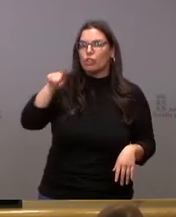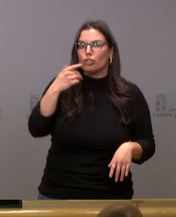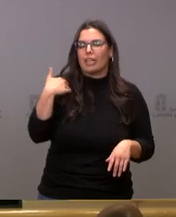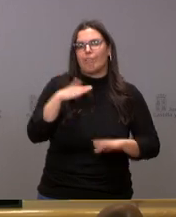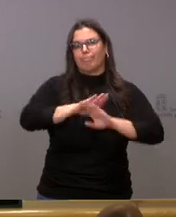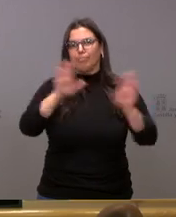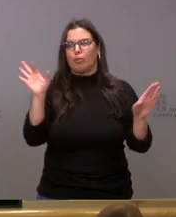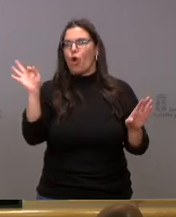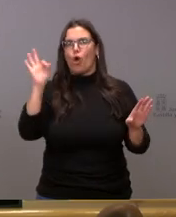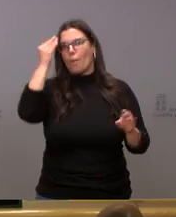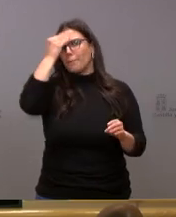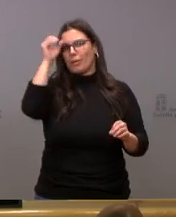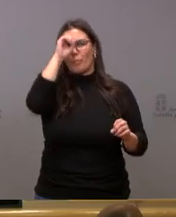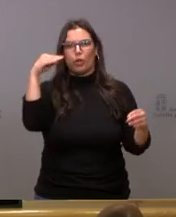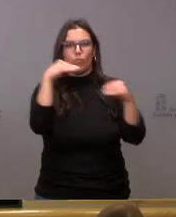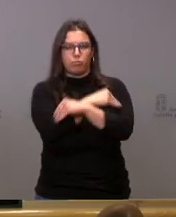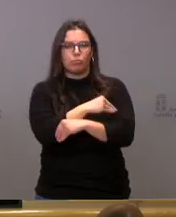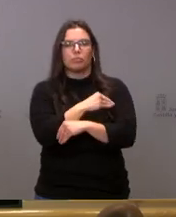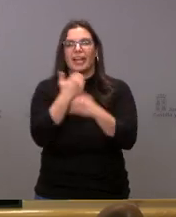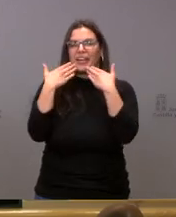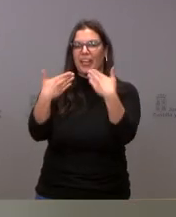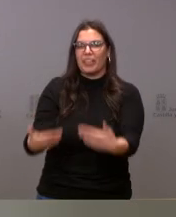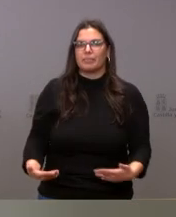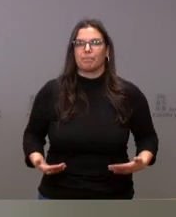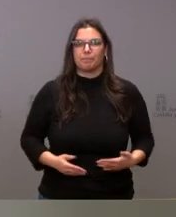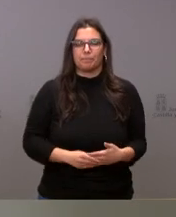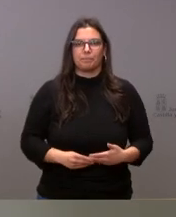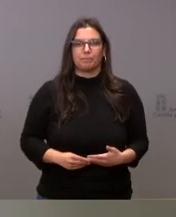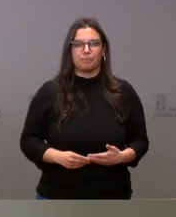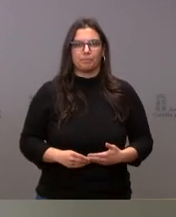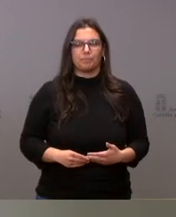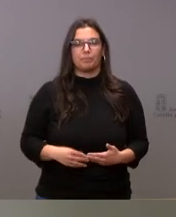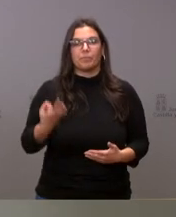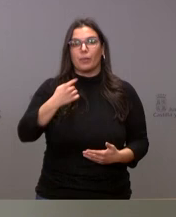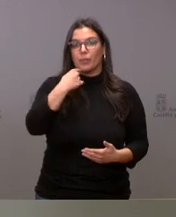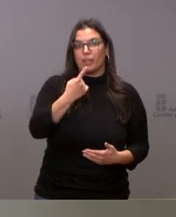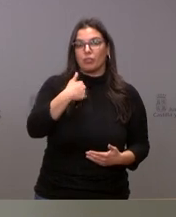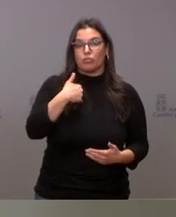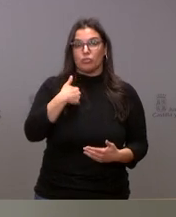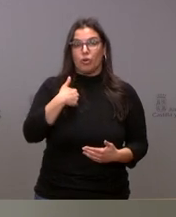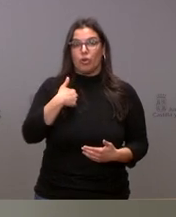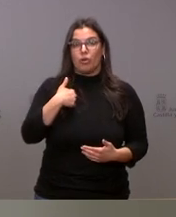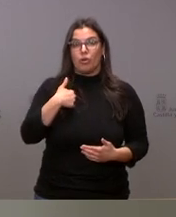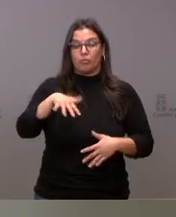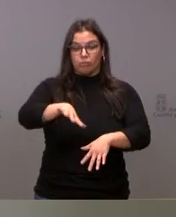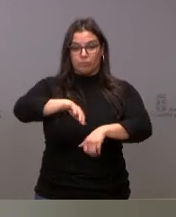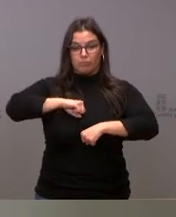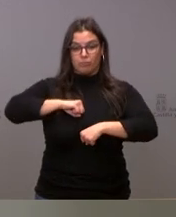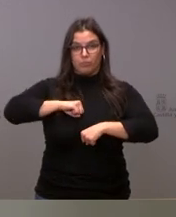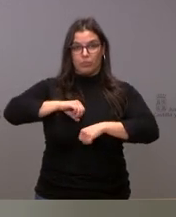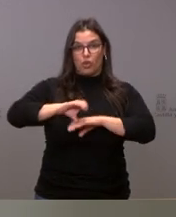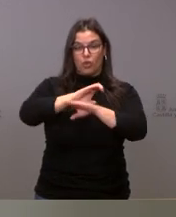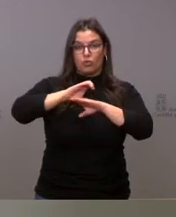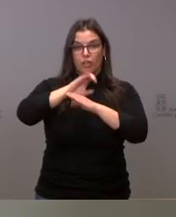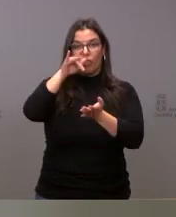o no están de acuerdo con estas resoluciones. Gracias. Yo tomo posesión de mi puesto el día